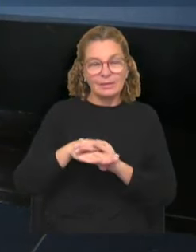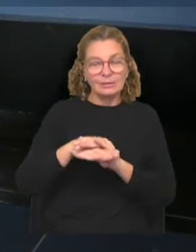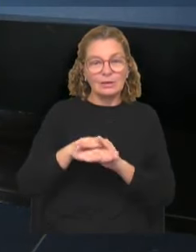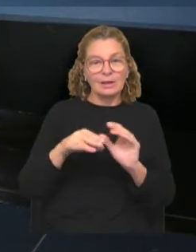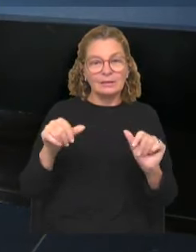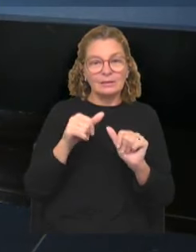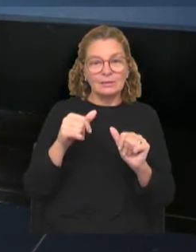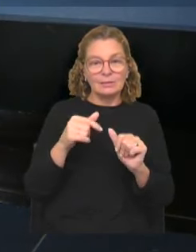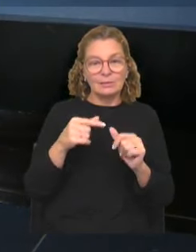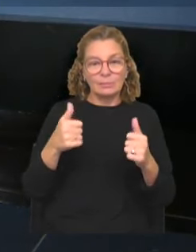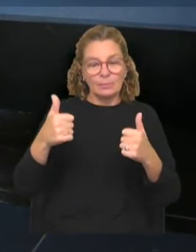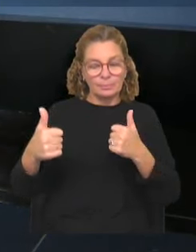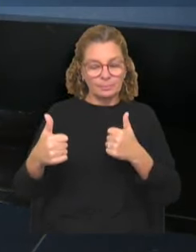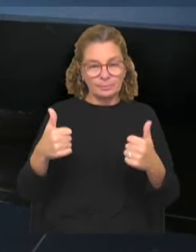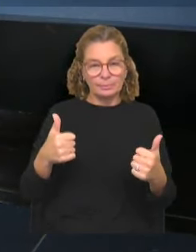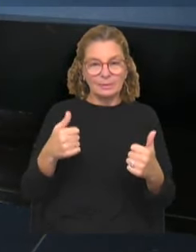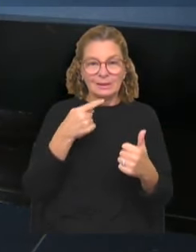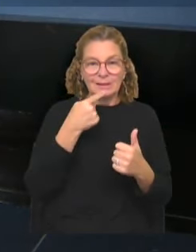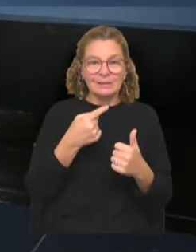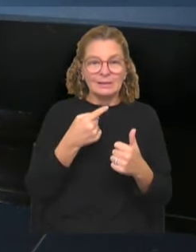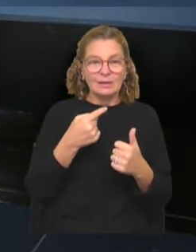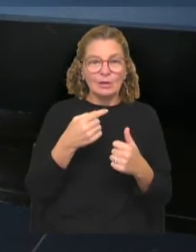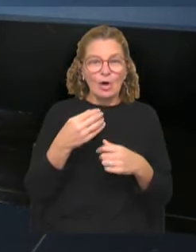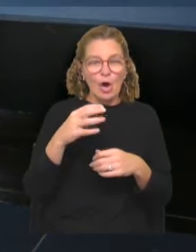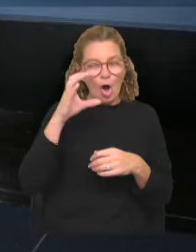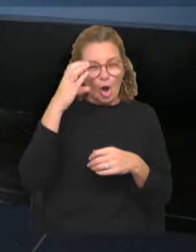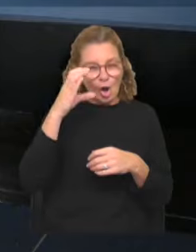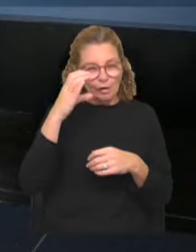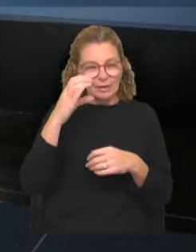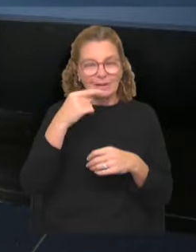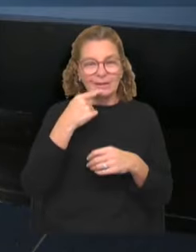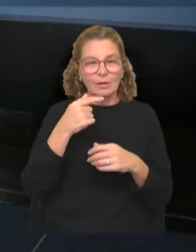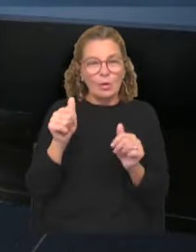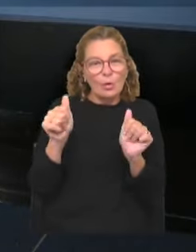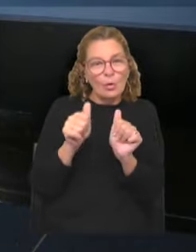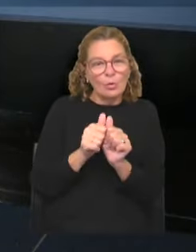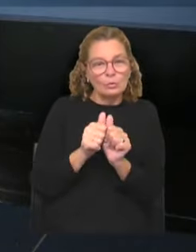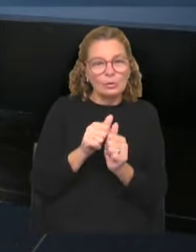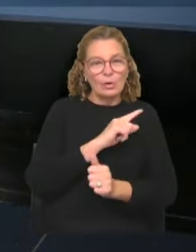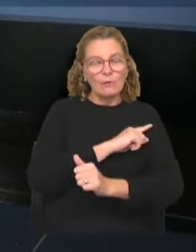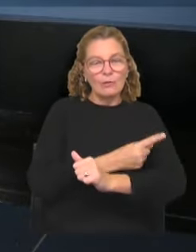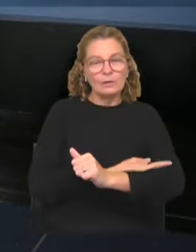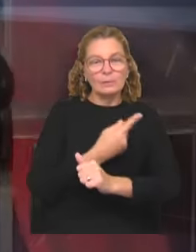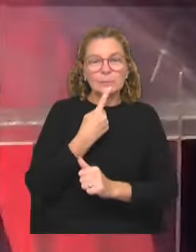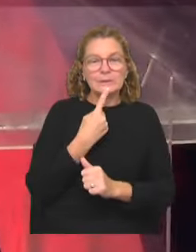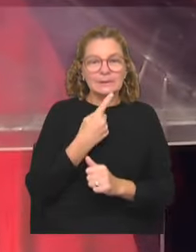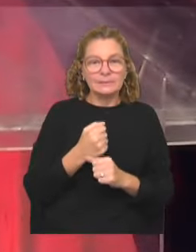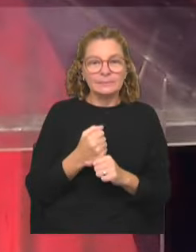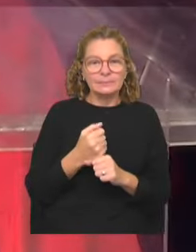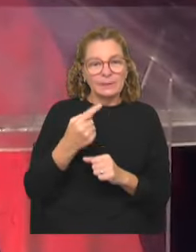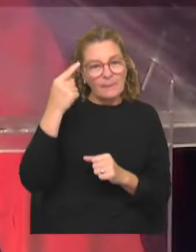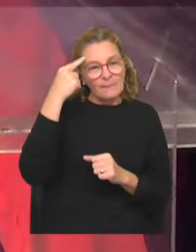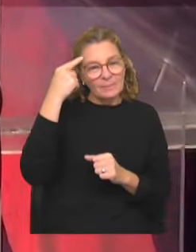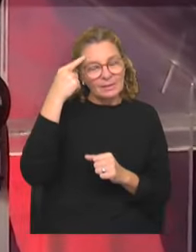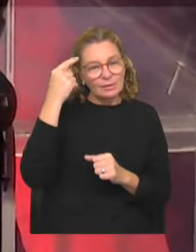generado una polarización. Destacó Cose especialmente el papel de la unidad para su fuerza política. Creo que